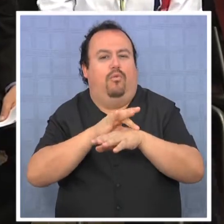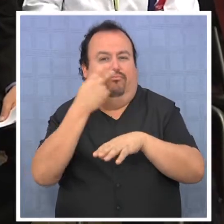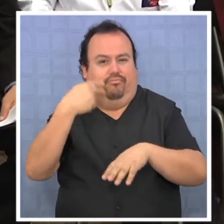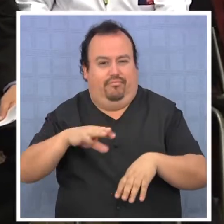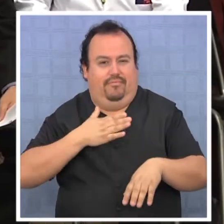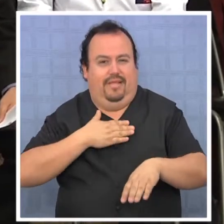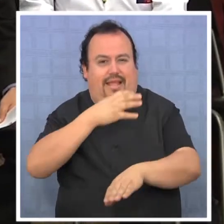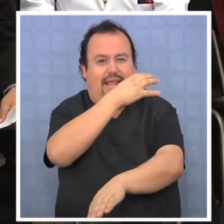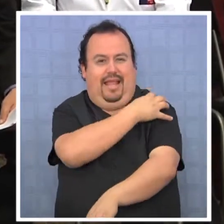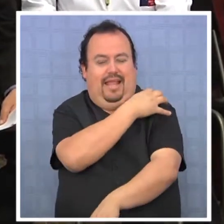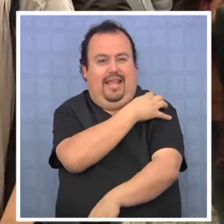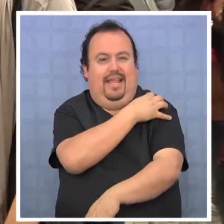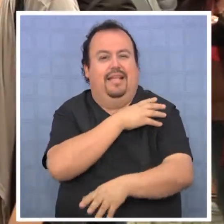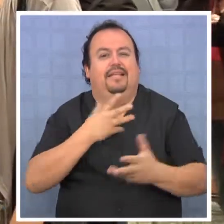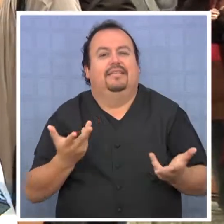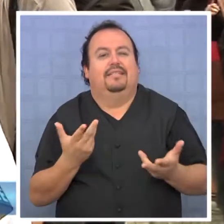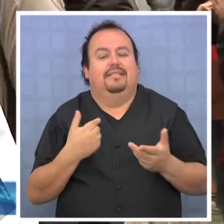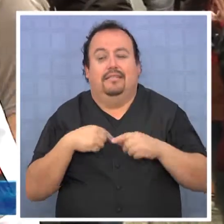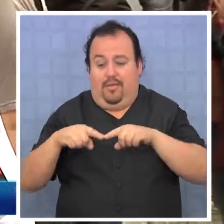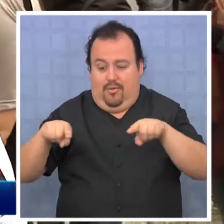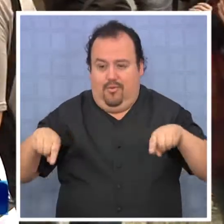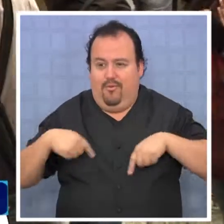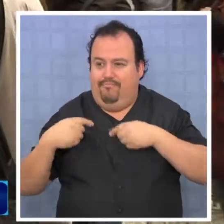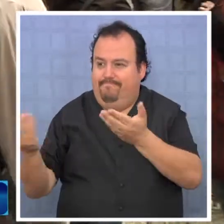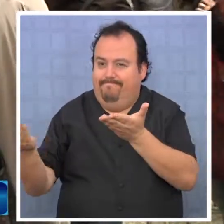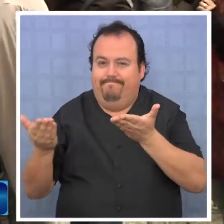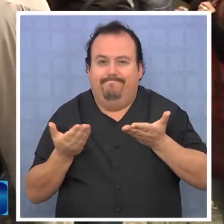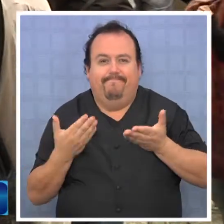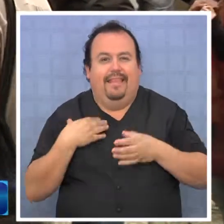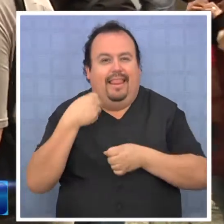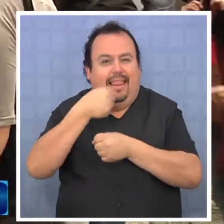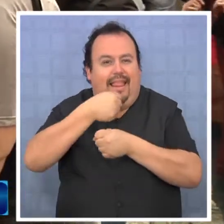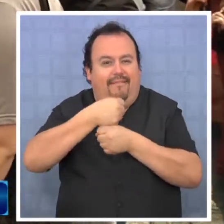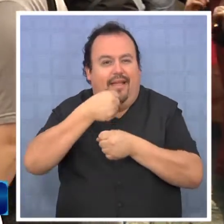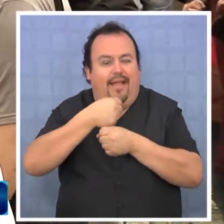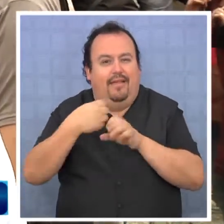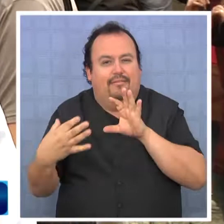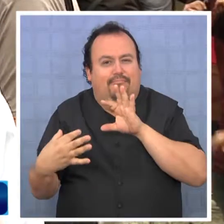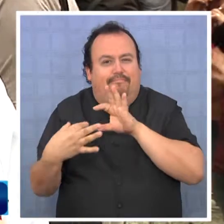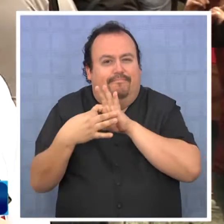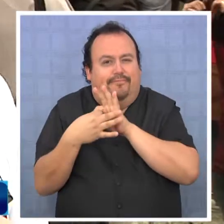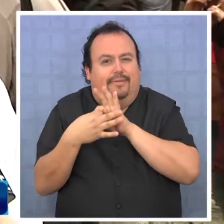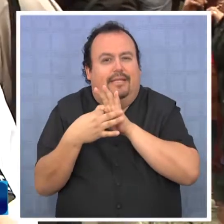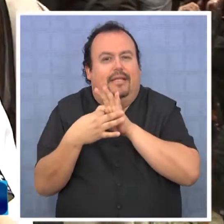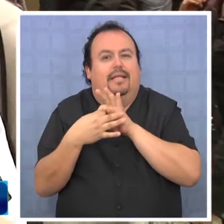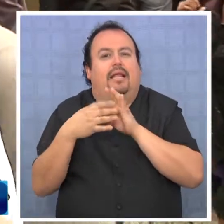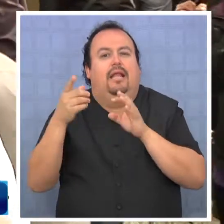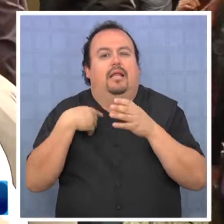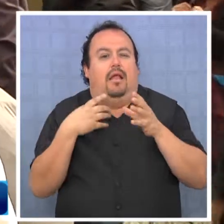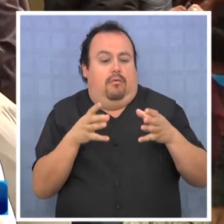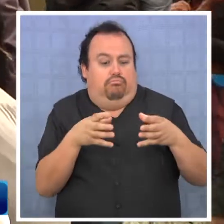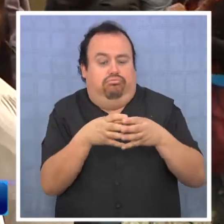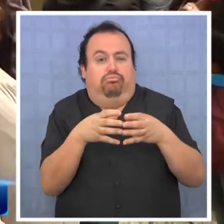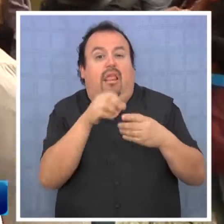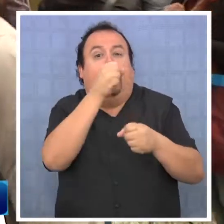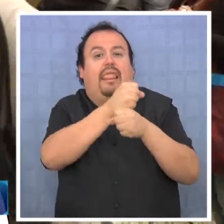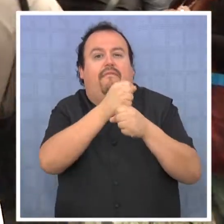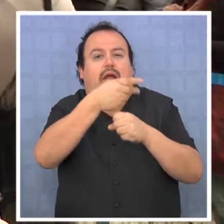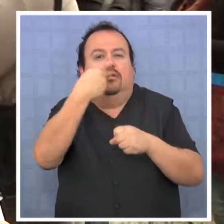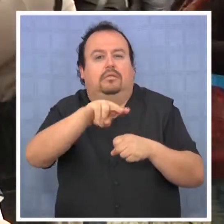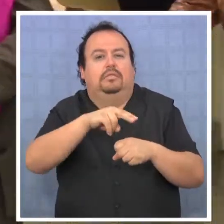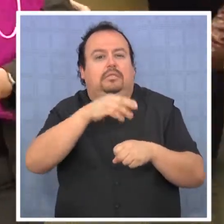salud de la región. En un espacio de recogimiento, de trabajo con los equipos de salud mental,